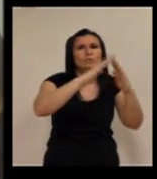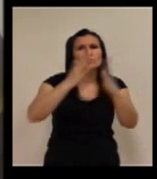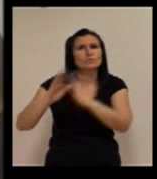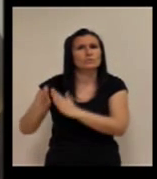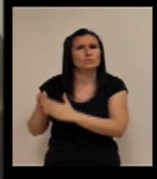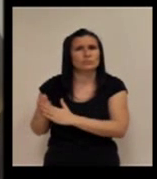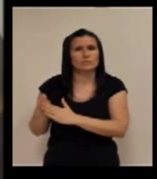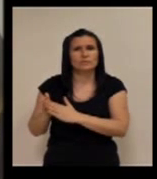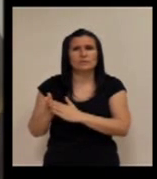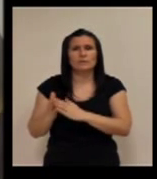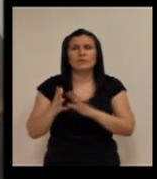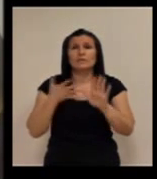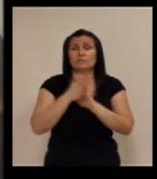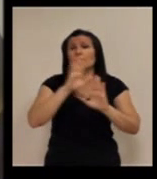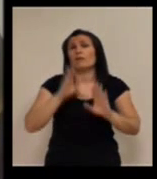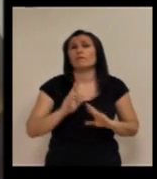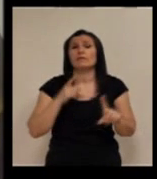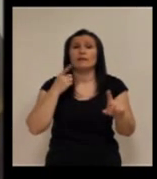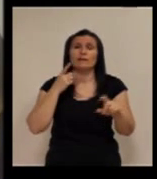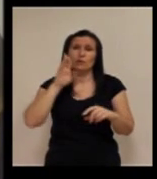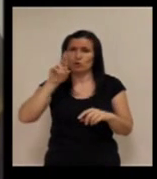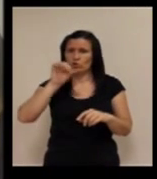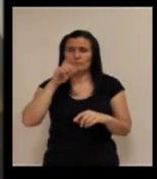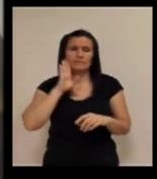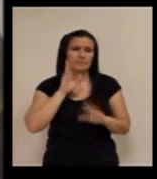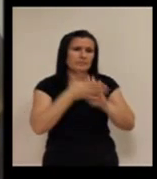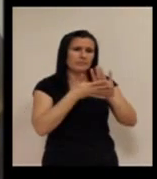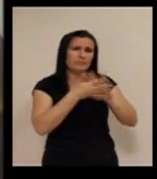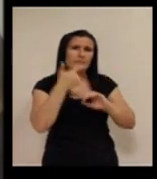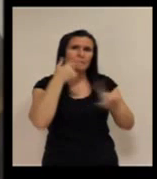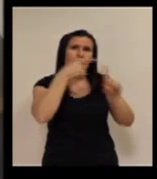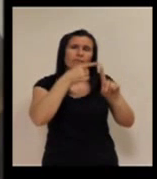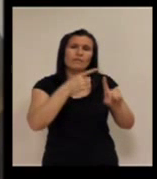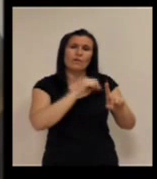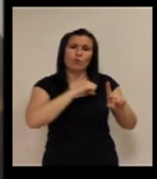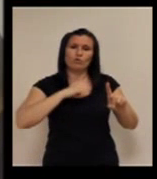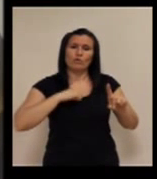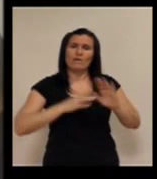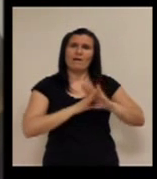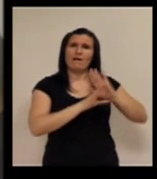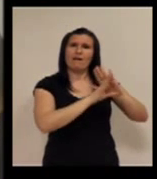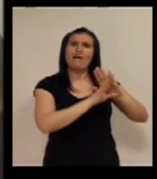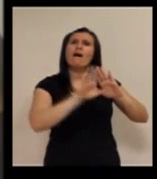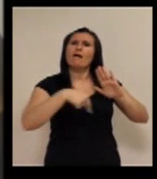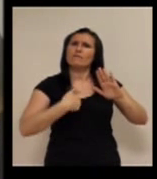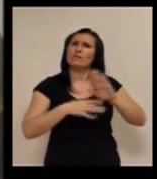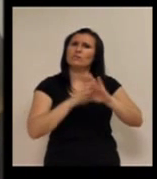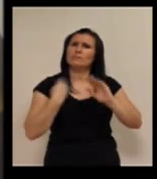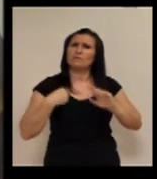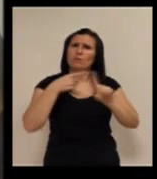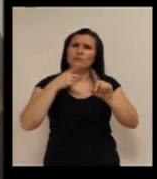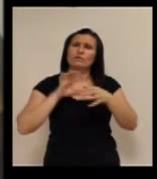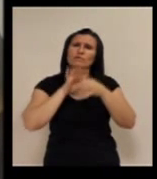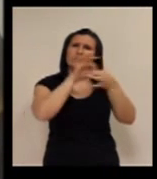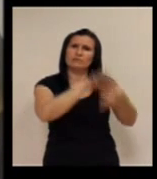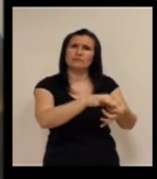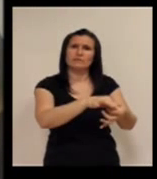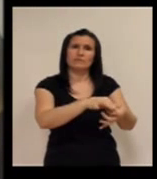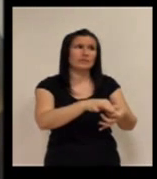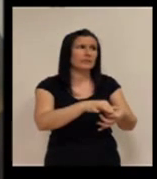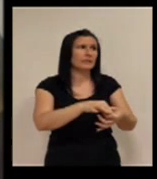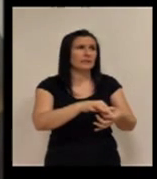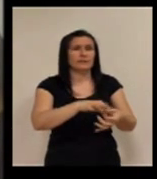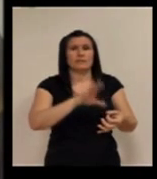se consigue el objetivo de mantener la autonomía personal de las personas en su domicilio el mayor tiempo posible.